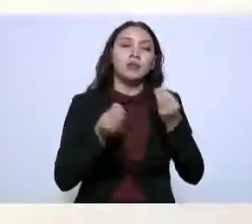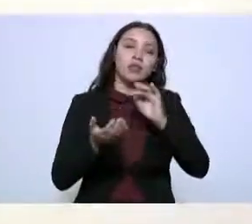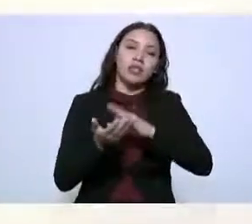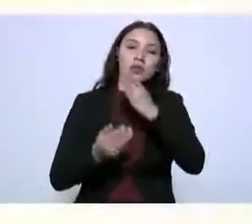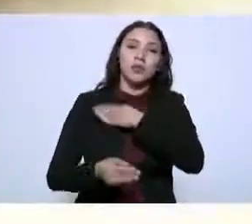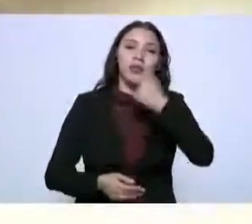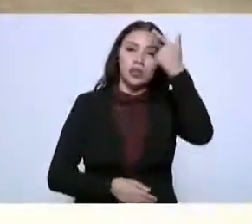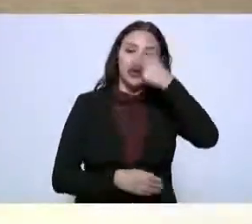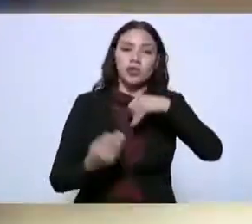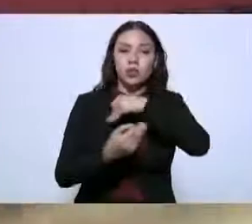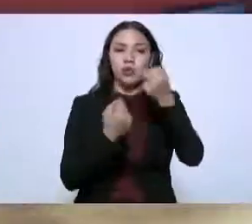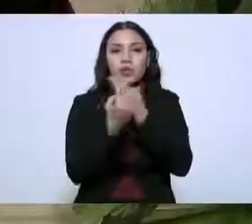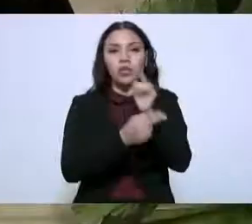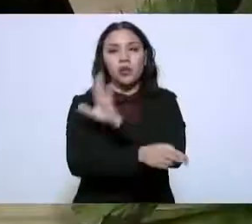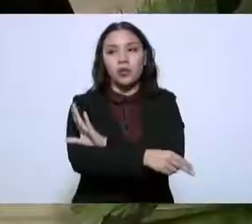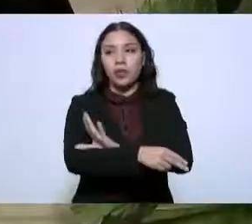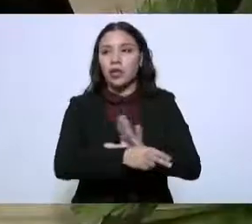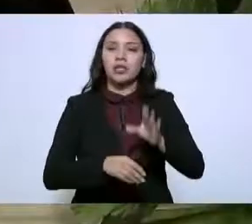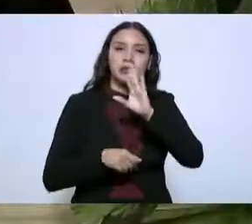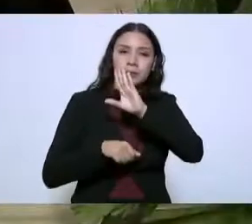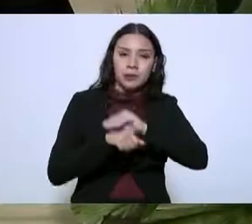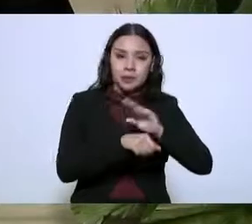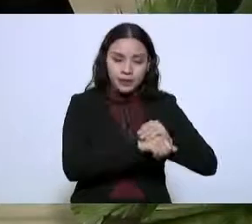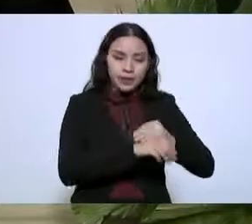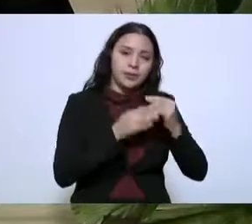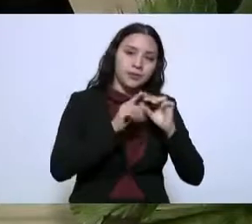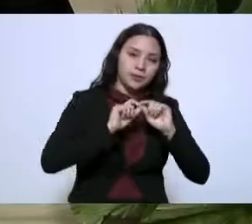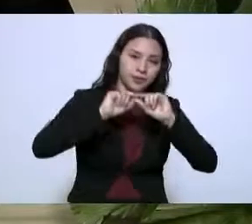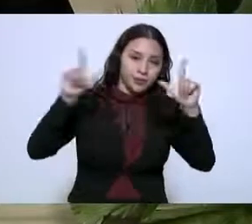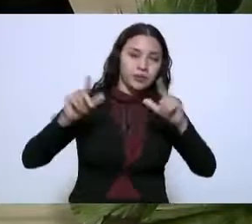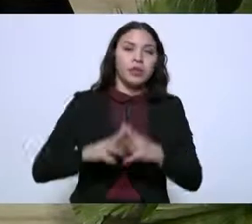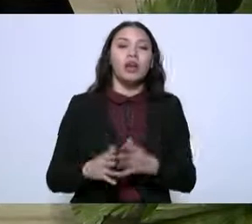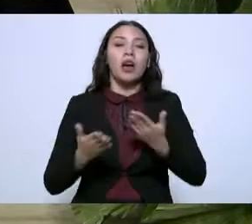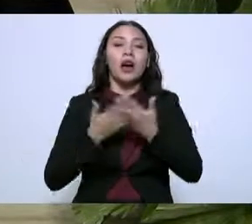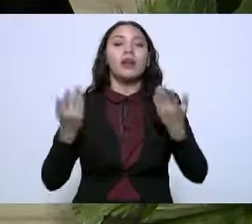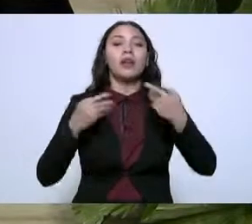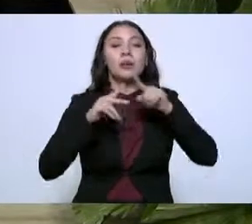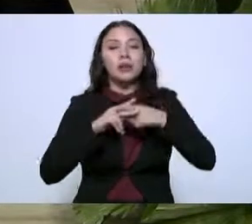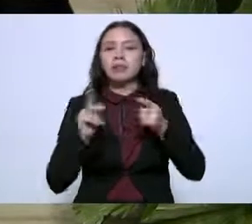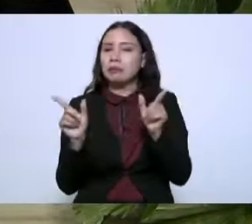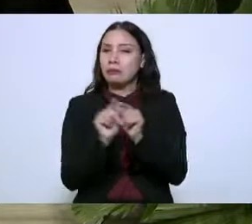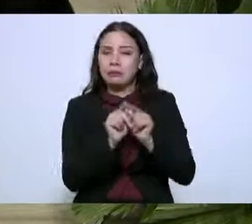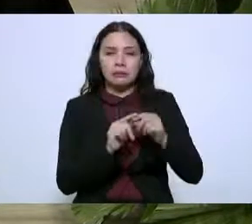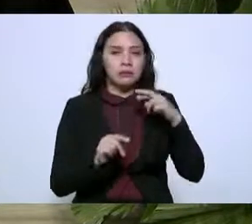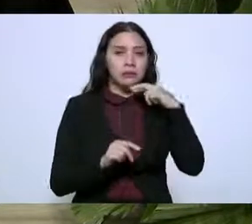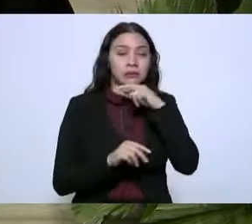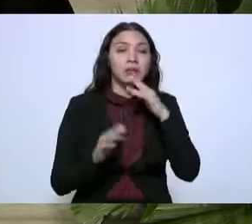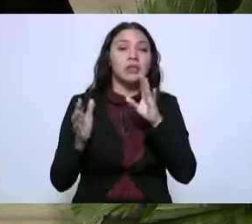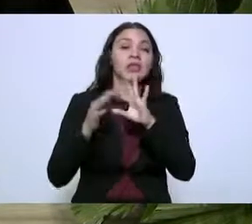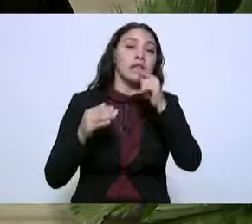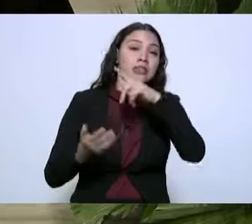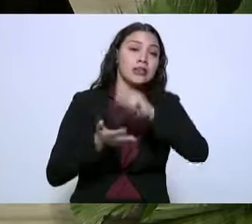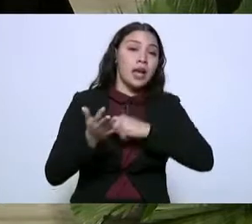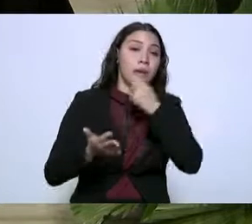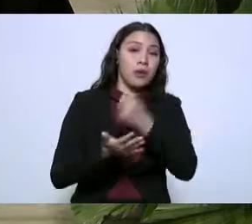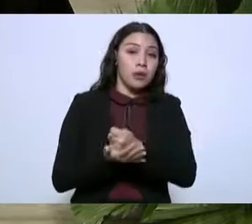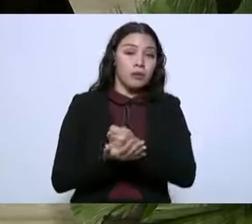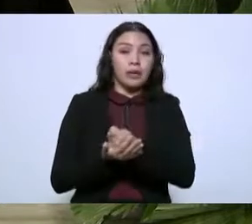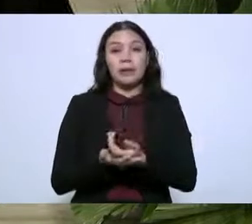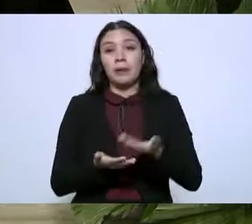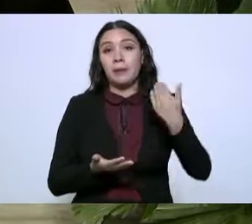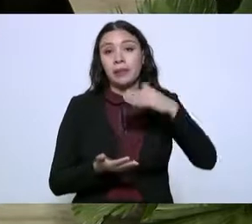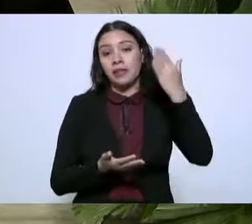compañeros, compañeras, señor presidente. Con su permiso, siguiente lámina. Arrancamos rápidamente señalando que Tamaulipas fue